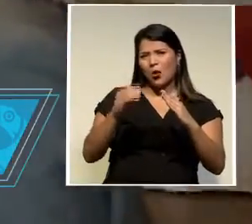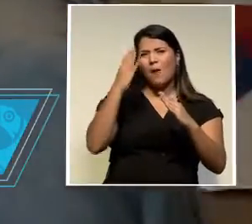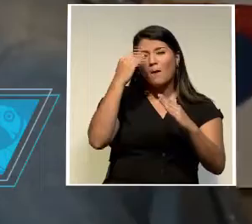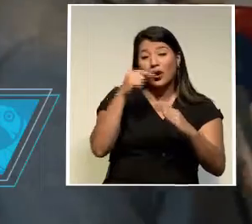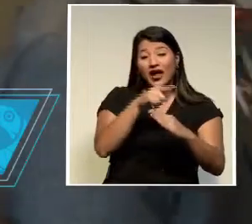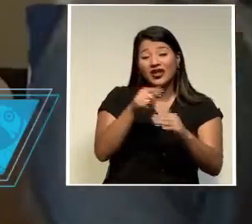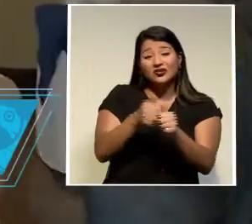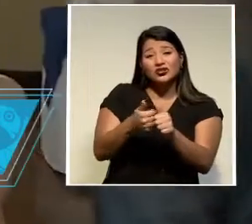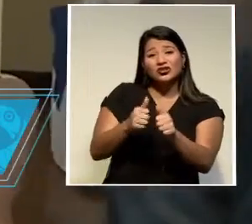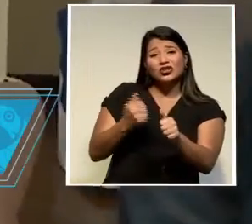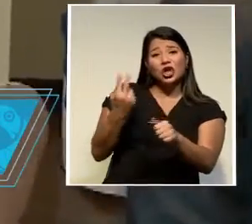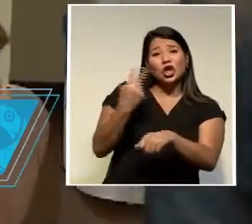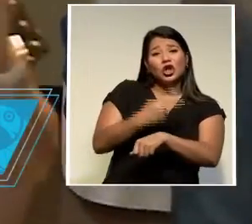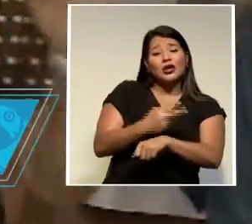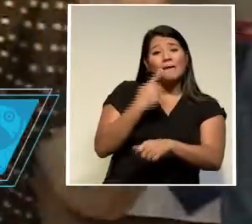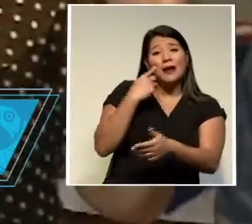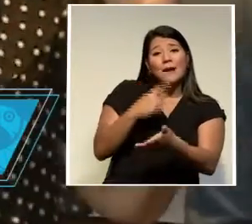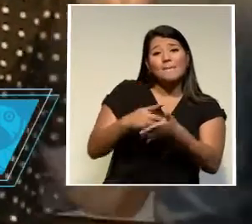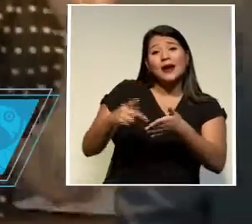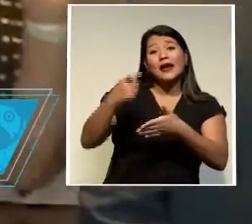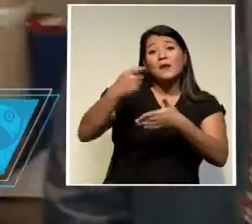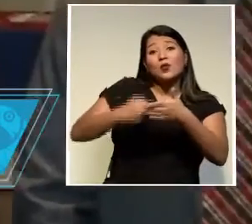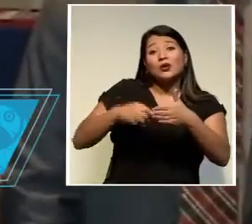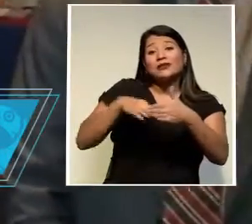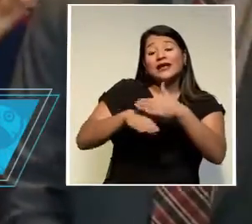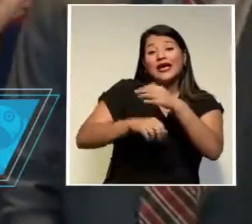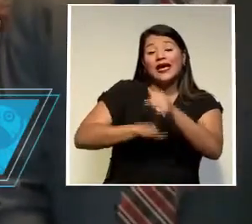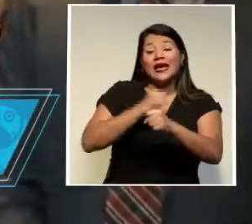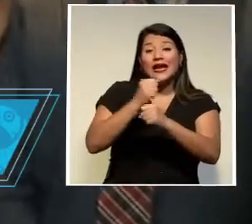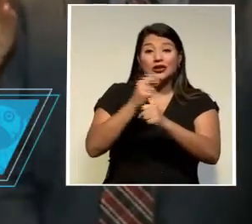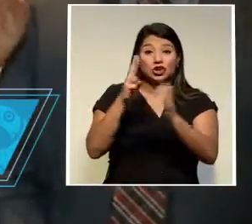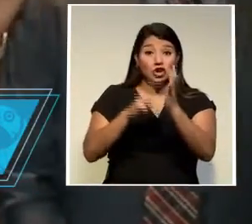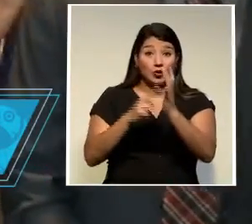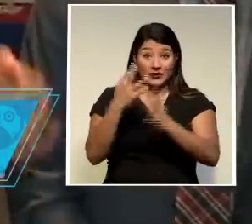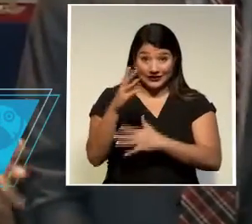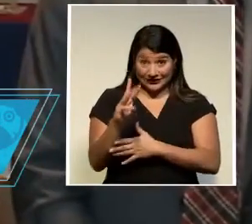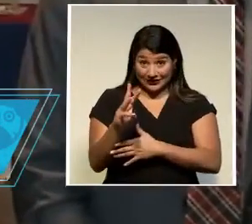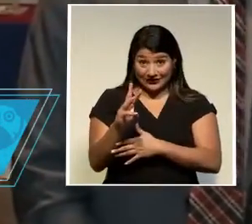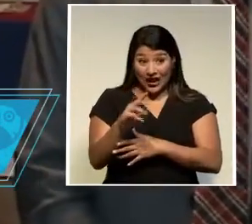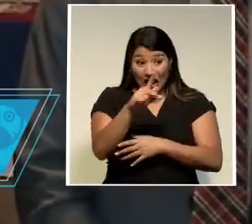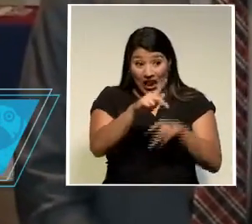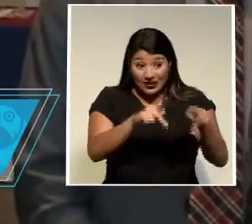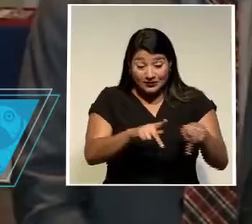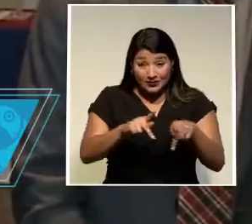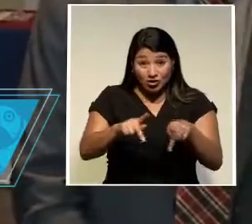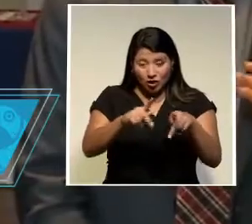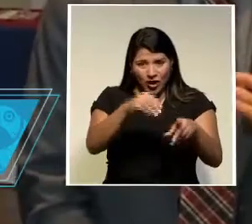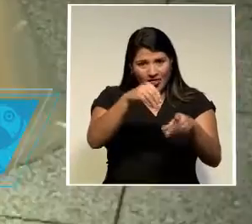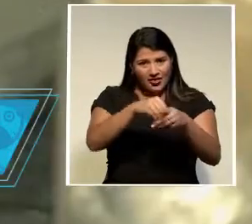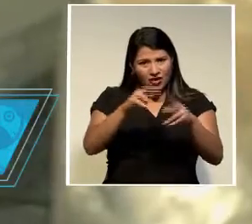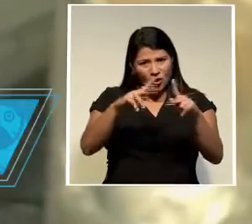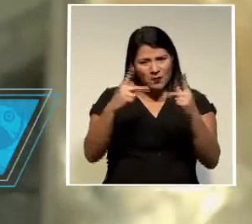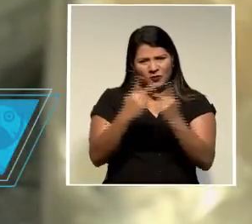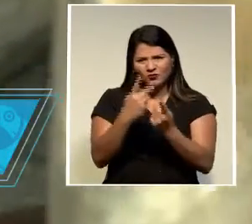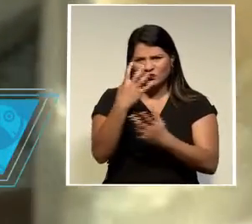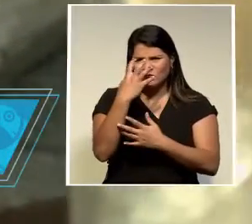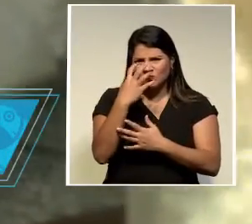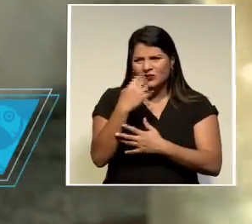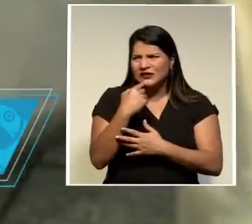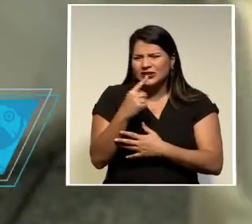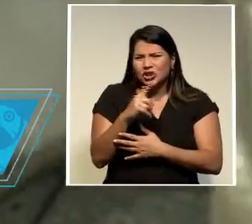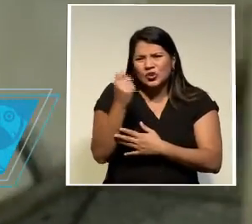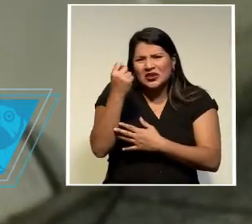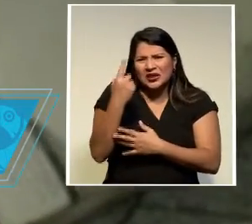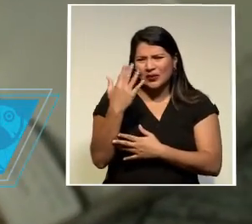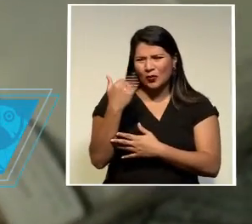atraso de dos días en el pago de impuestos en el año 2016 los integrantes del partido manifestaron su molestia ya que no entendían como